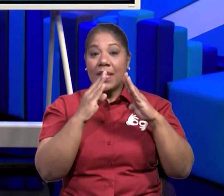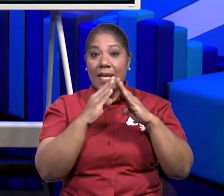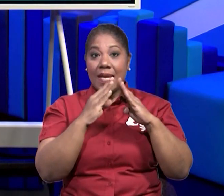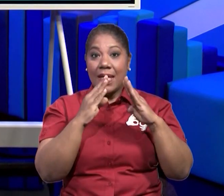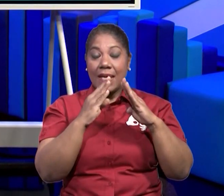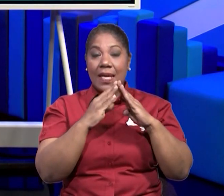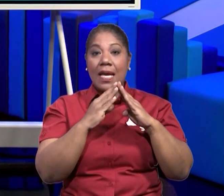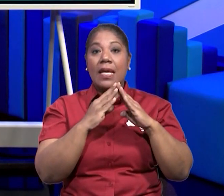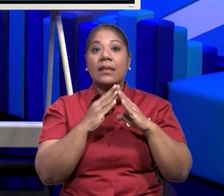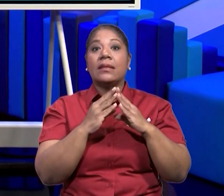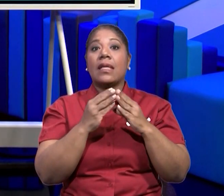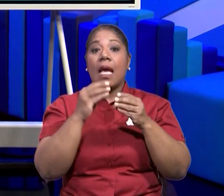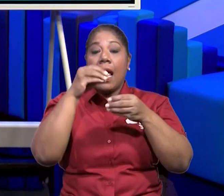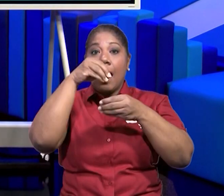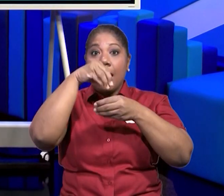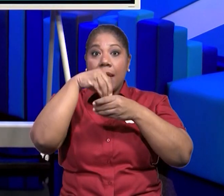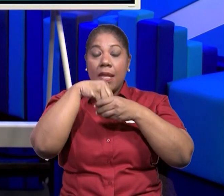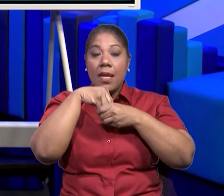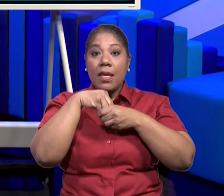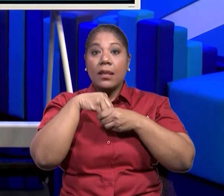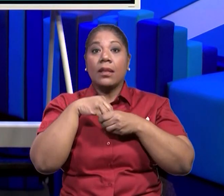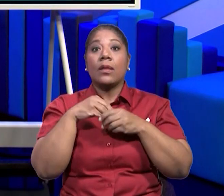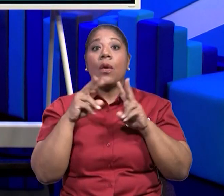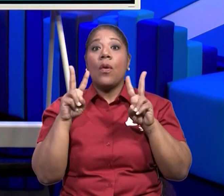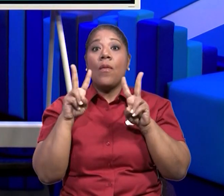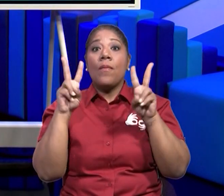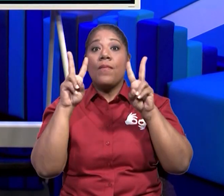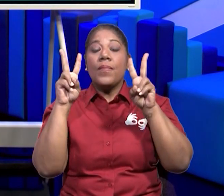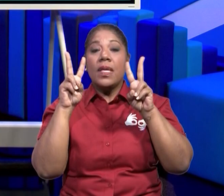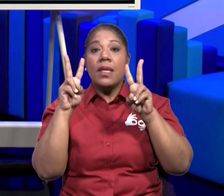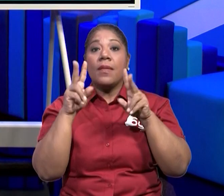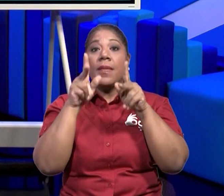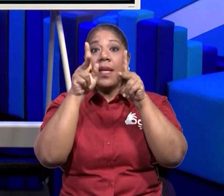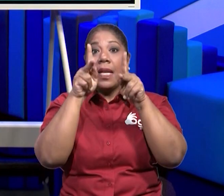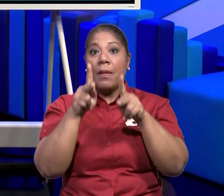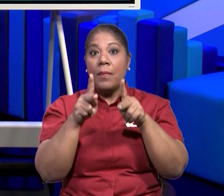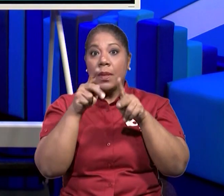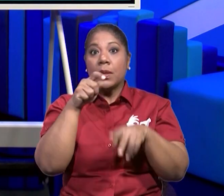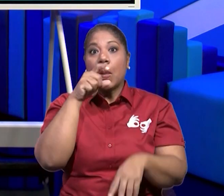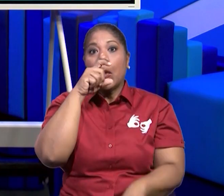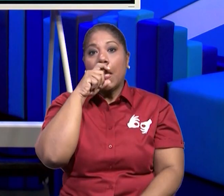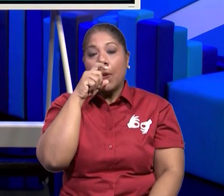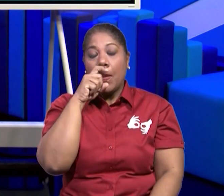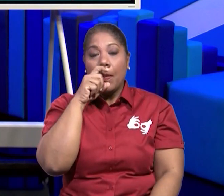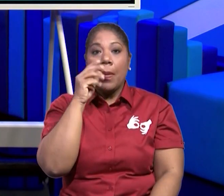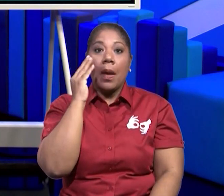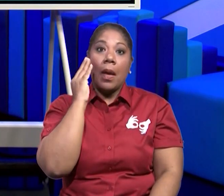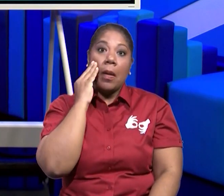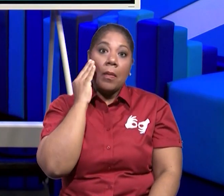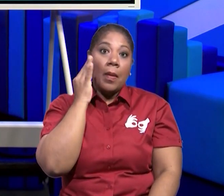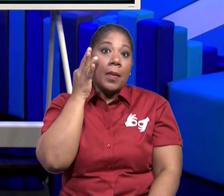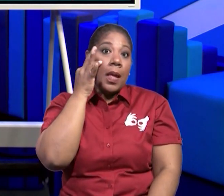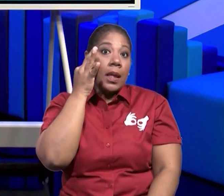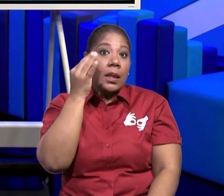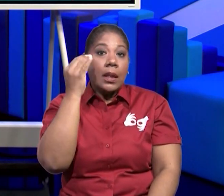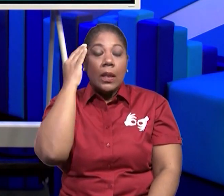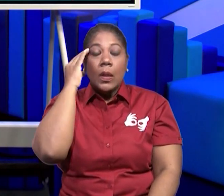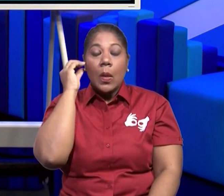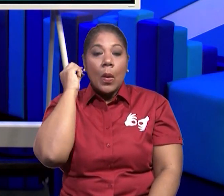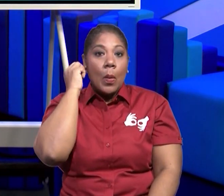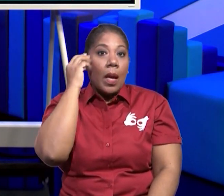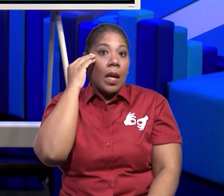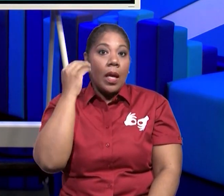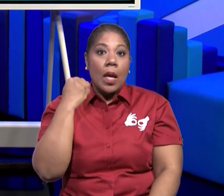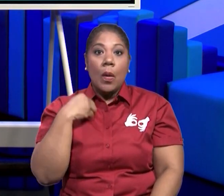donde habitamos todas las personas y nos protegemos de peligros externos. Peligros externos, como las